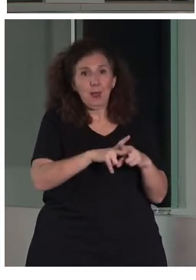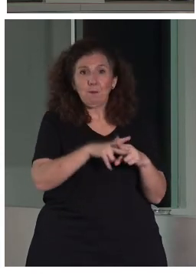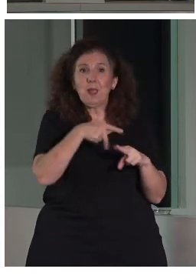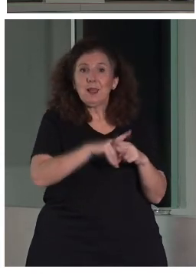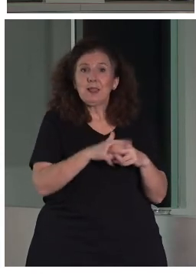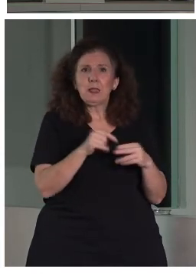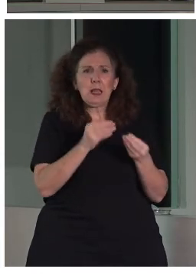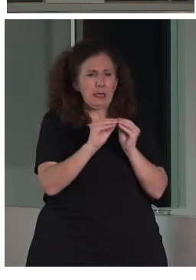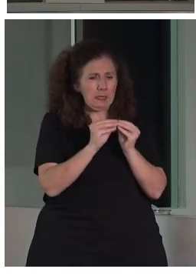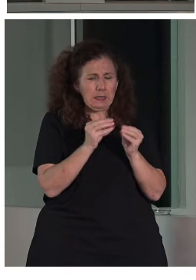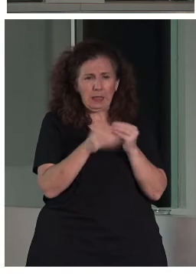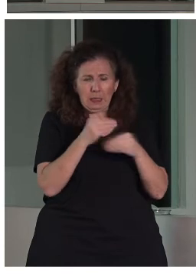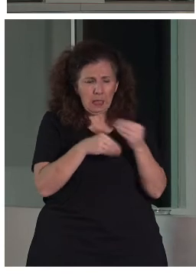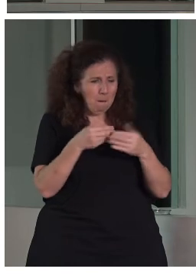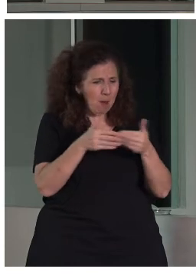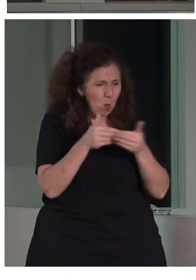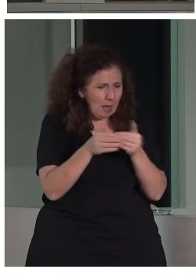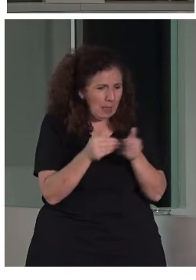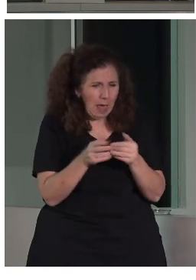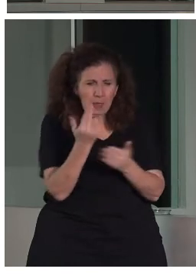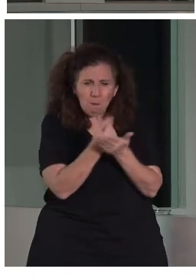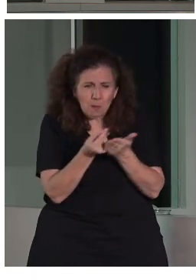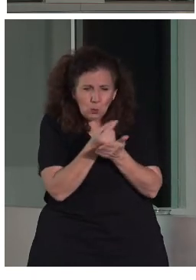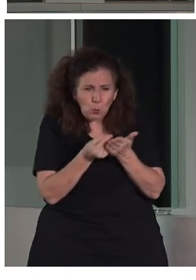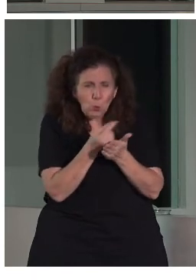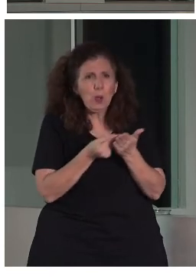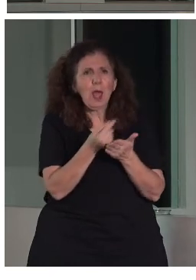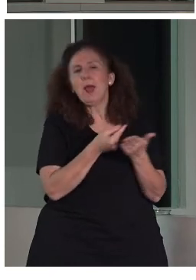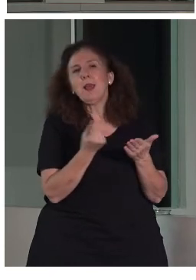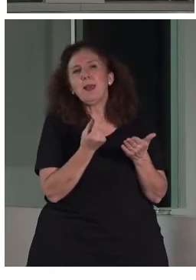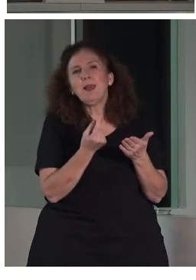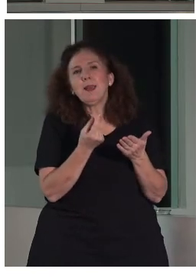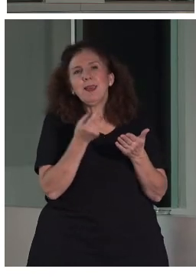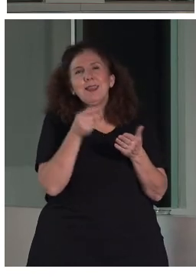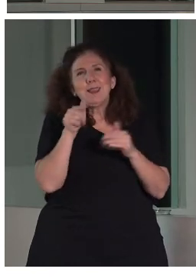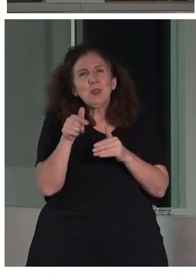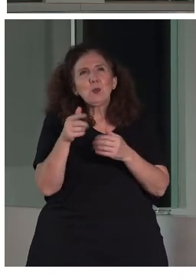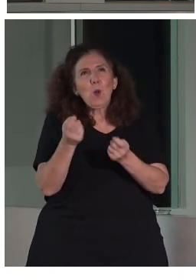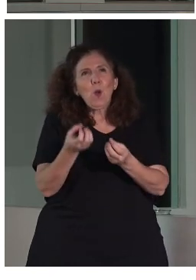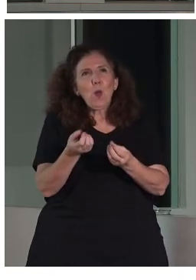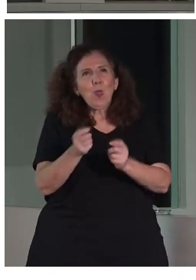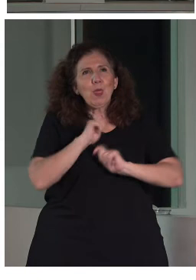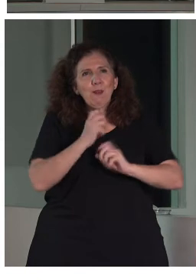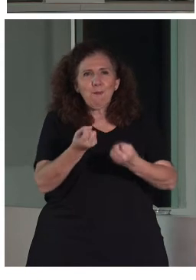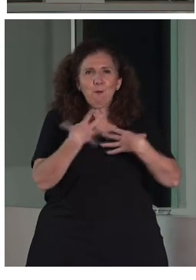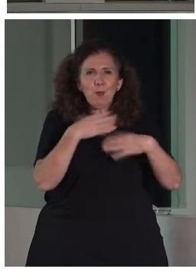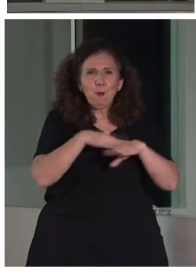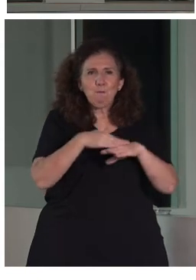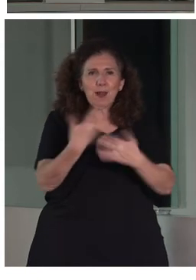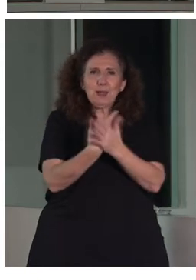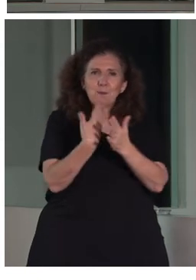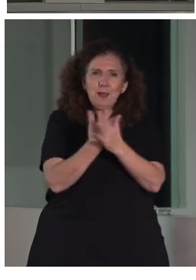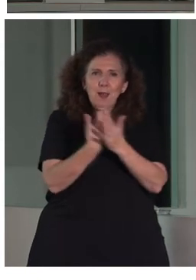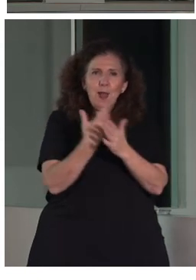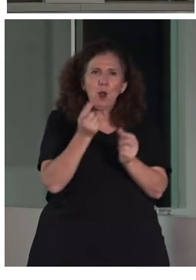manualidades, se pintaba y un poco se transmitían los conceptos más sencillos, más básicos de la arquitectura para